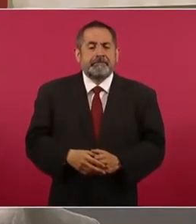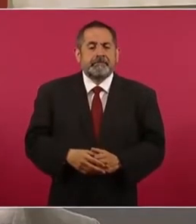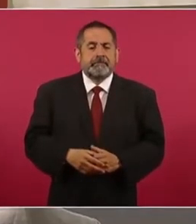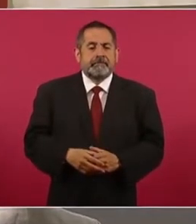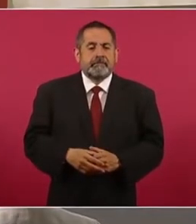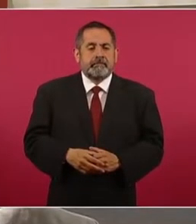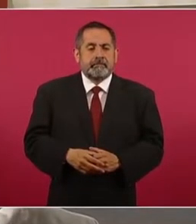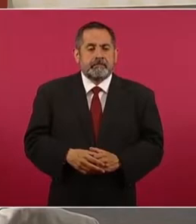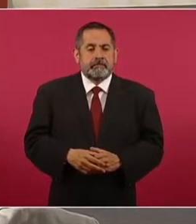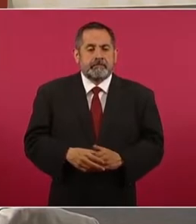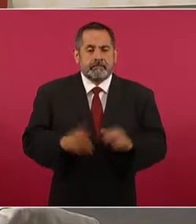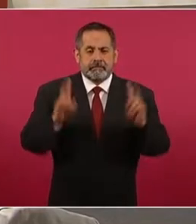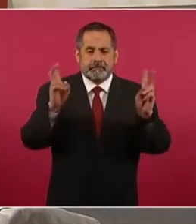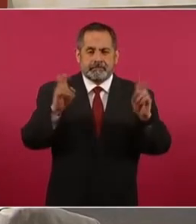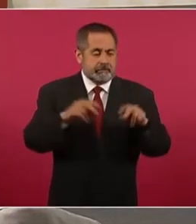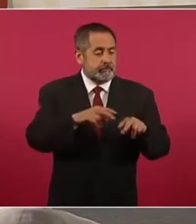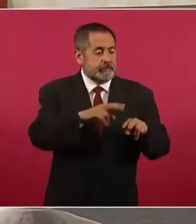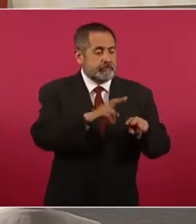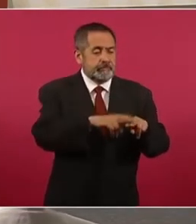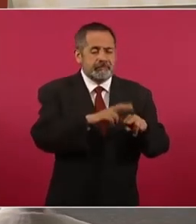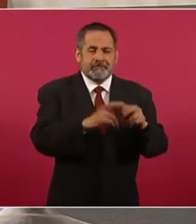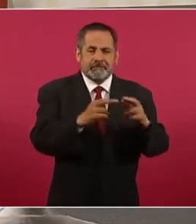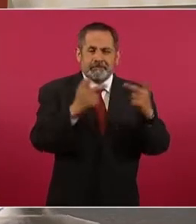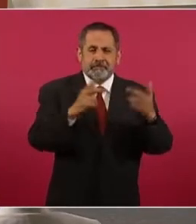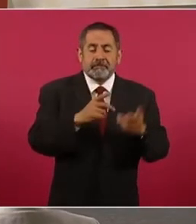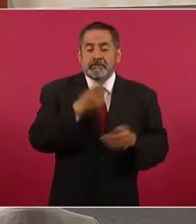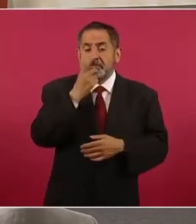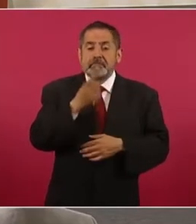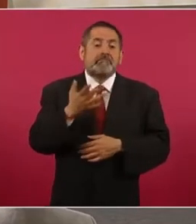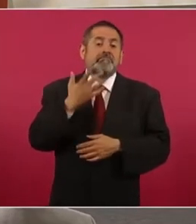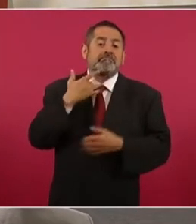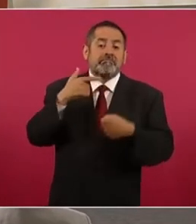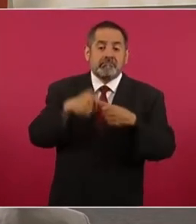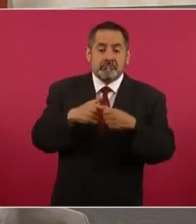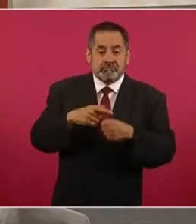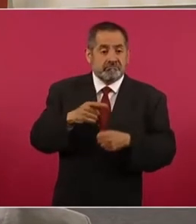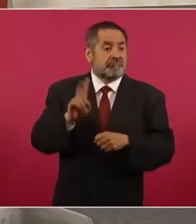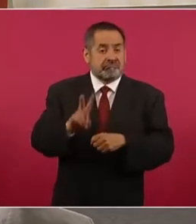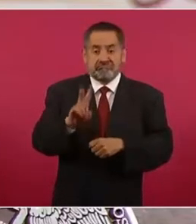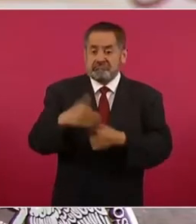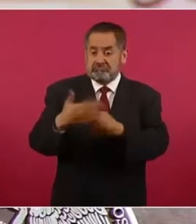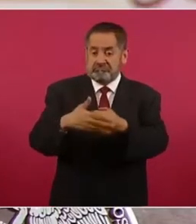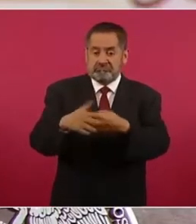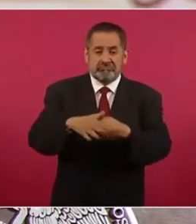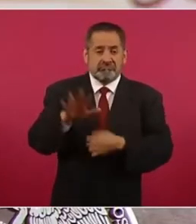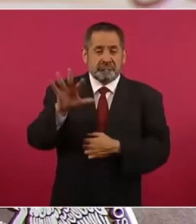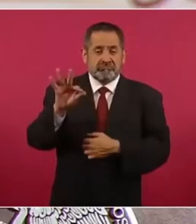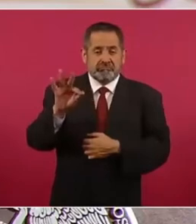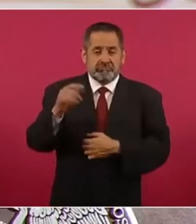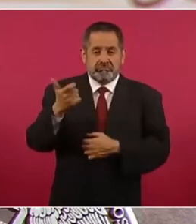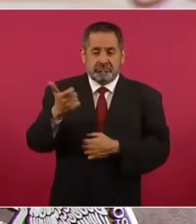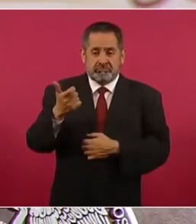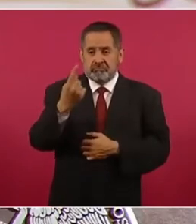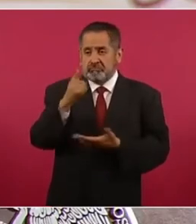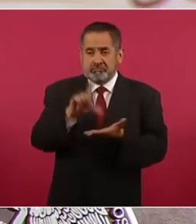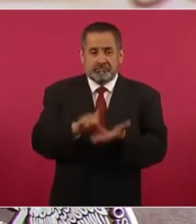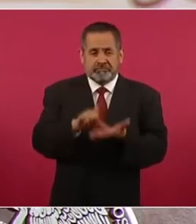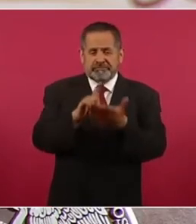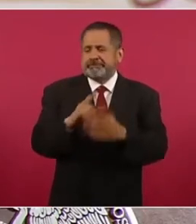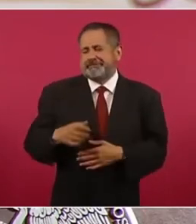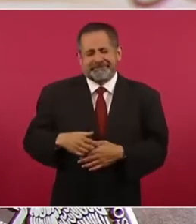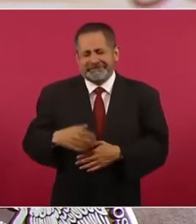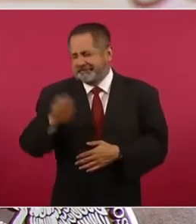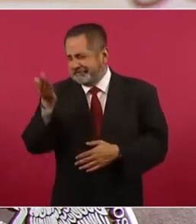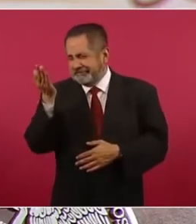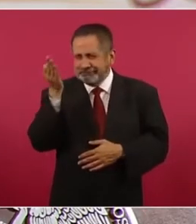La Silla Rota publica que la gasolina podría alcanzar 40 pesos el litro, lo cual es totalmente falso. Pero con tal de